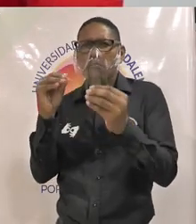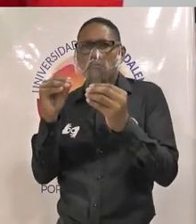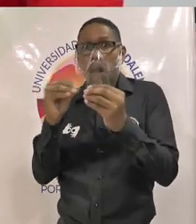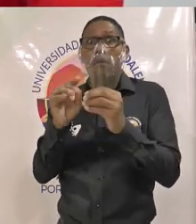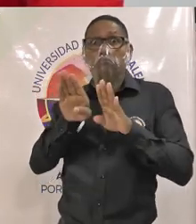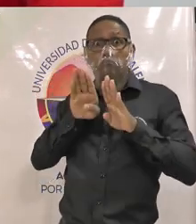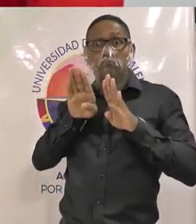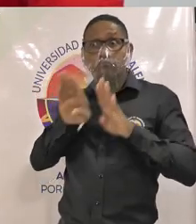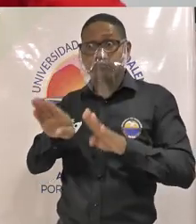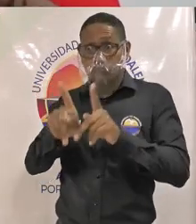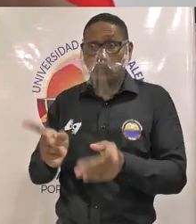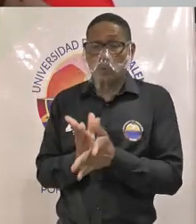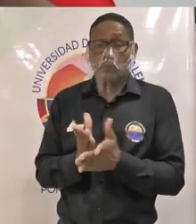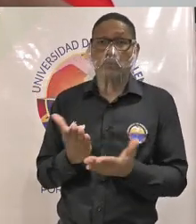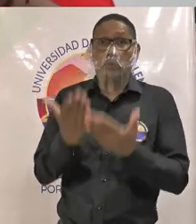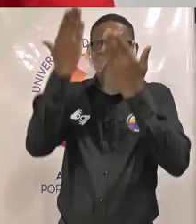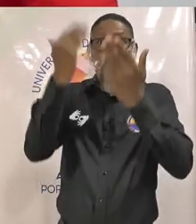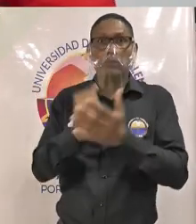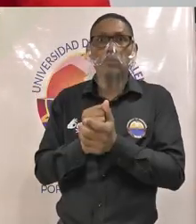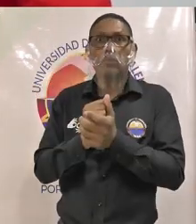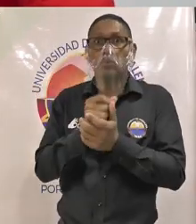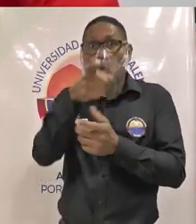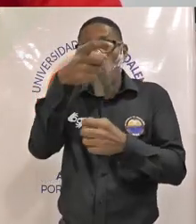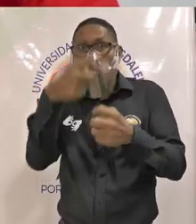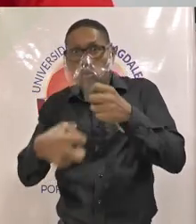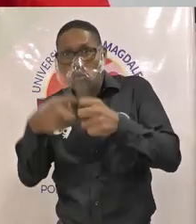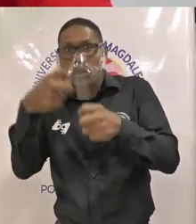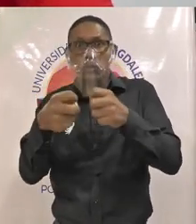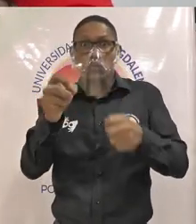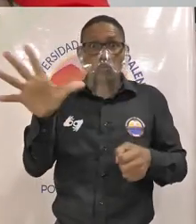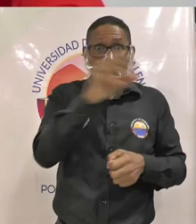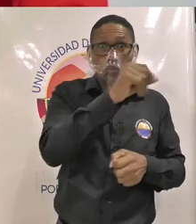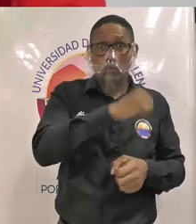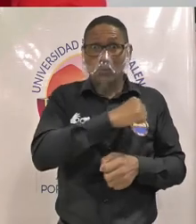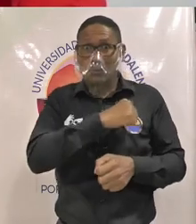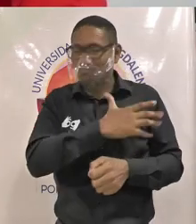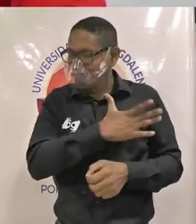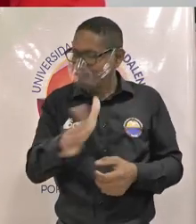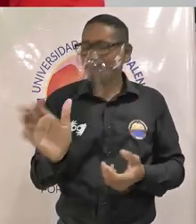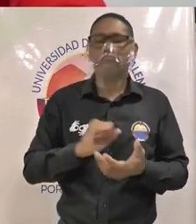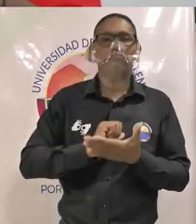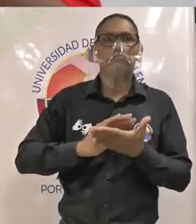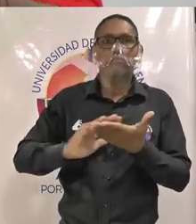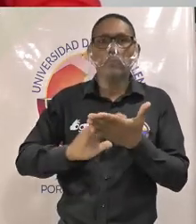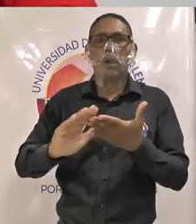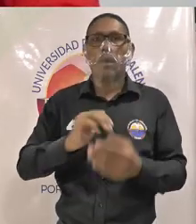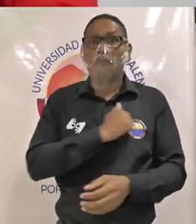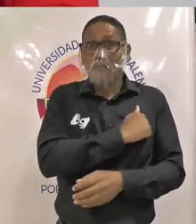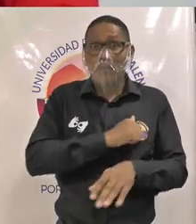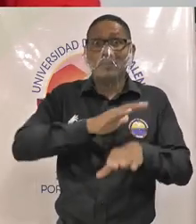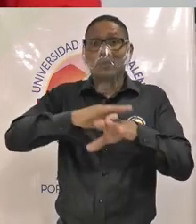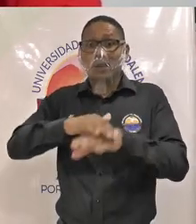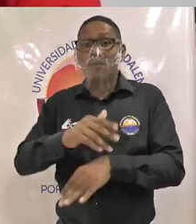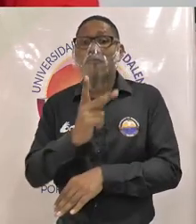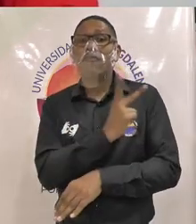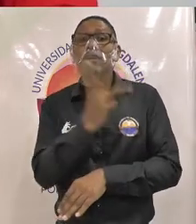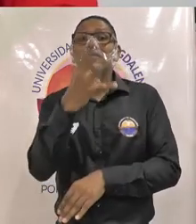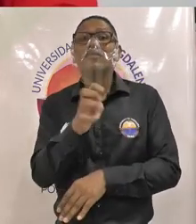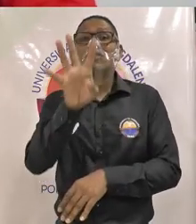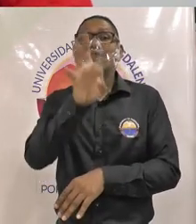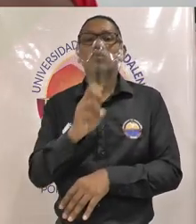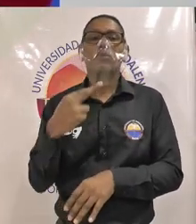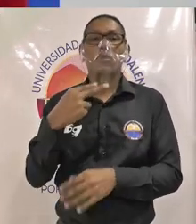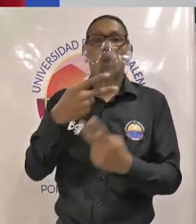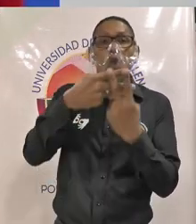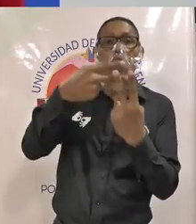estudiantil para resolver los problemas que tú y yo y nosotros tenemos así que te invitamos a que boste este viernes 19 de noviembre